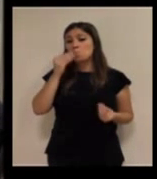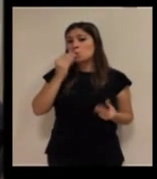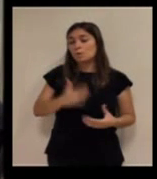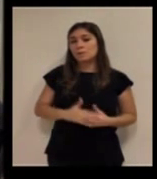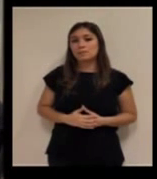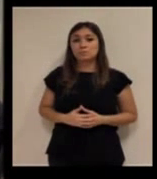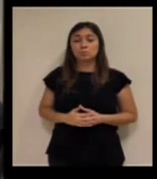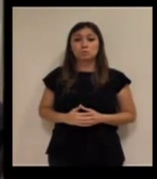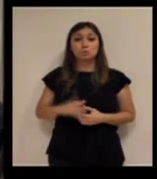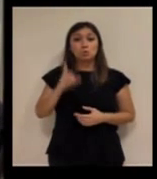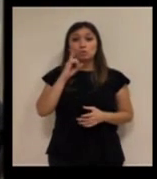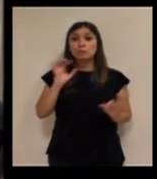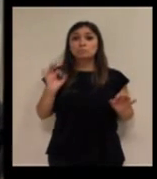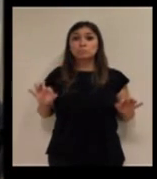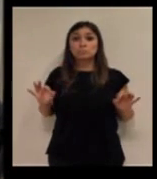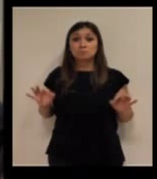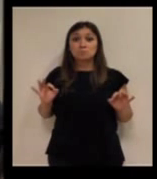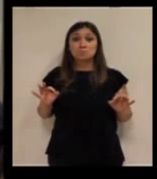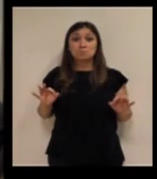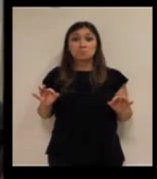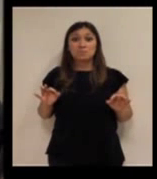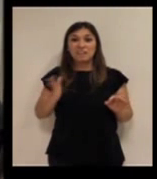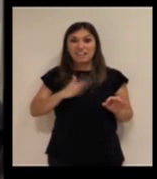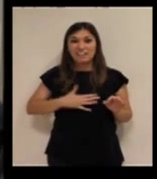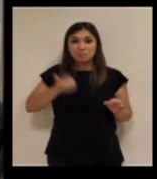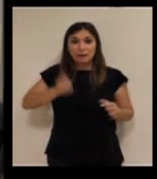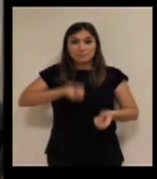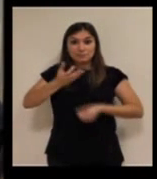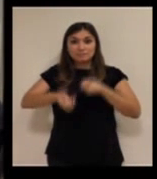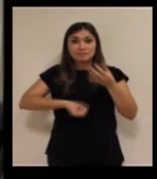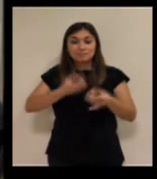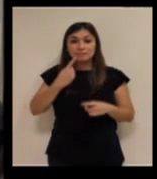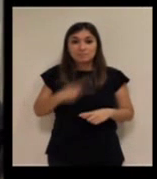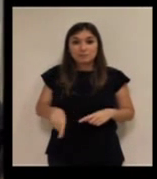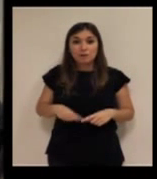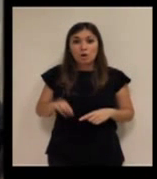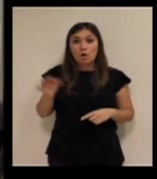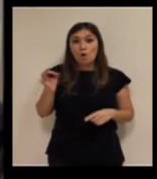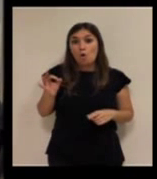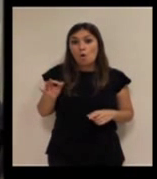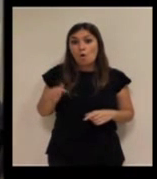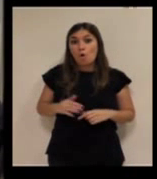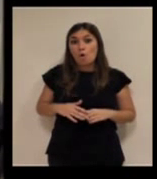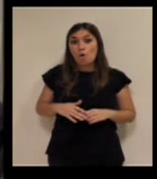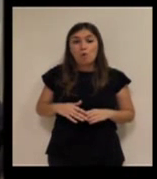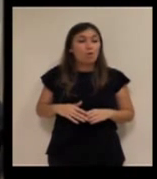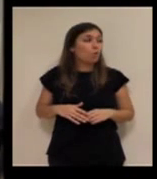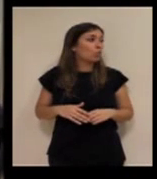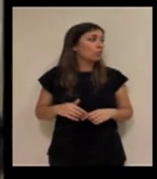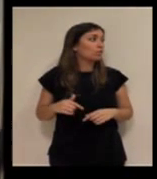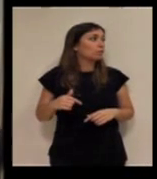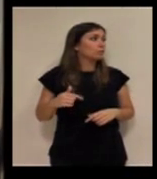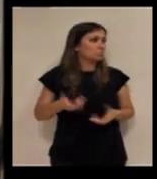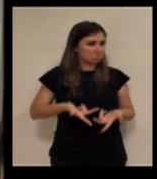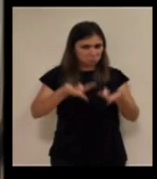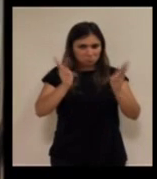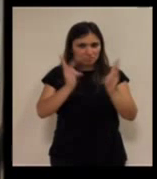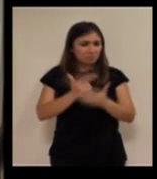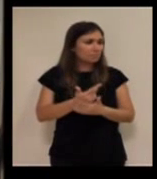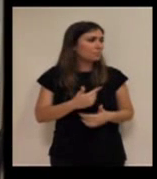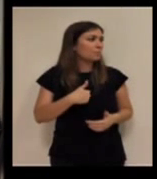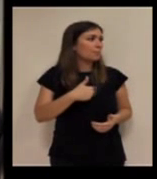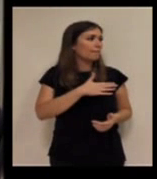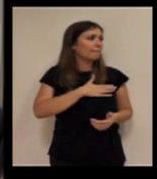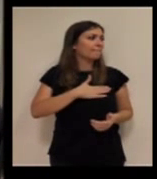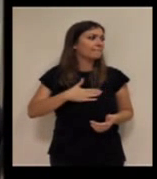Muy bien. Pues si os parece podemos ir no sé si queréis algo más que... A me gustaría